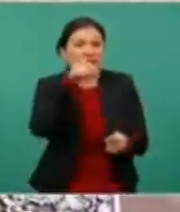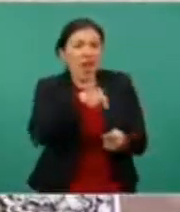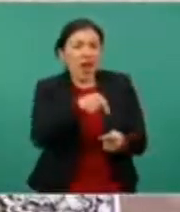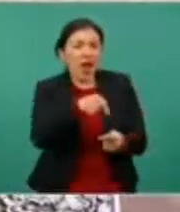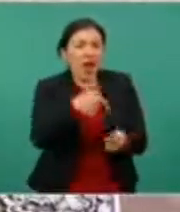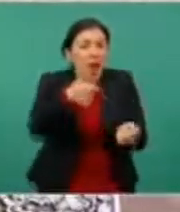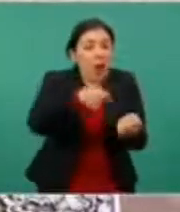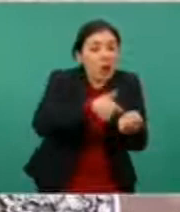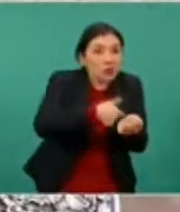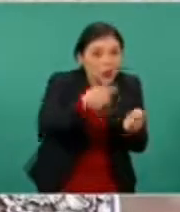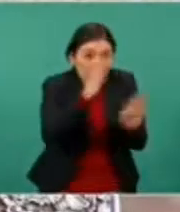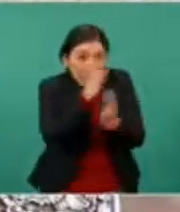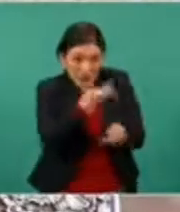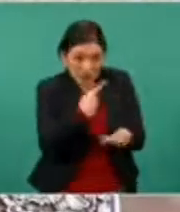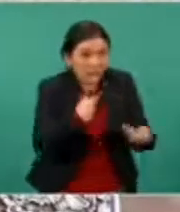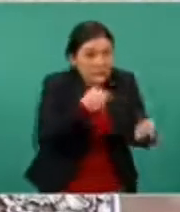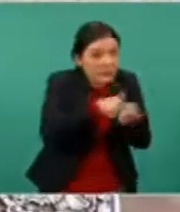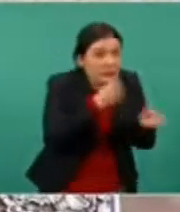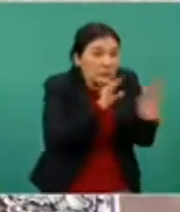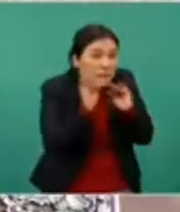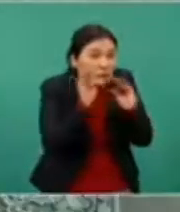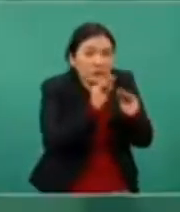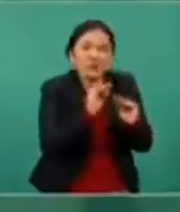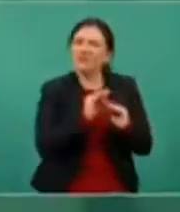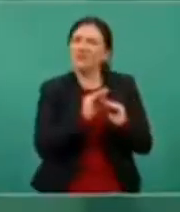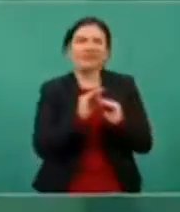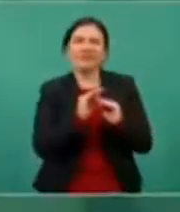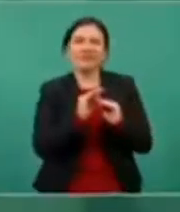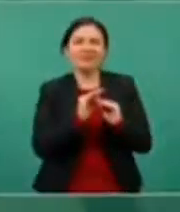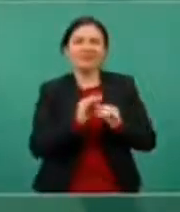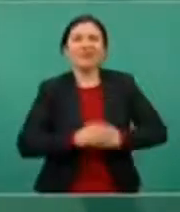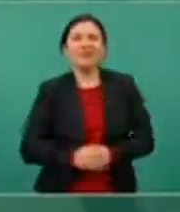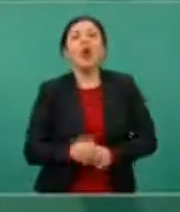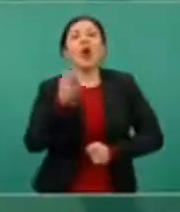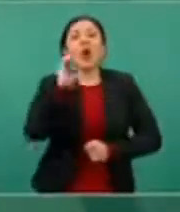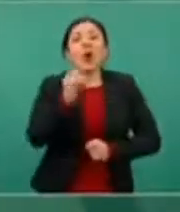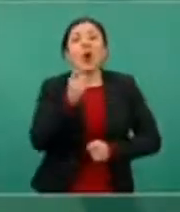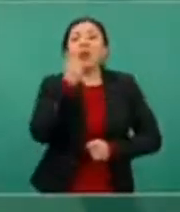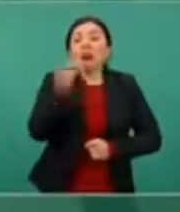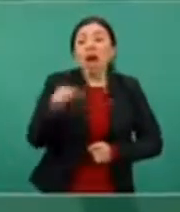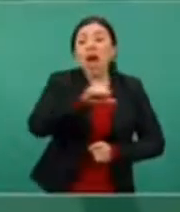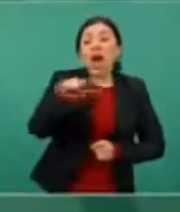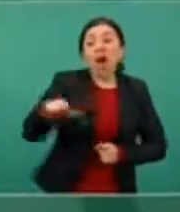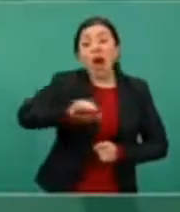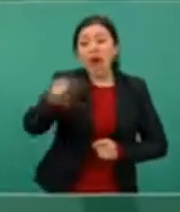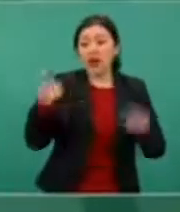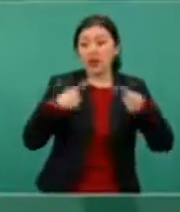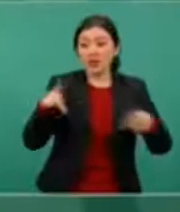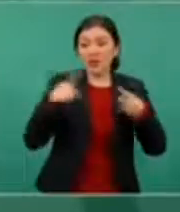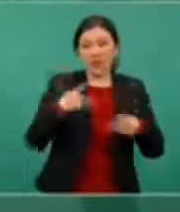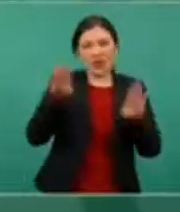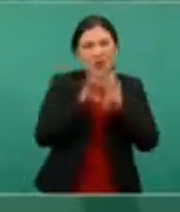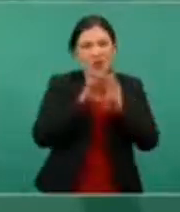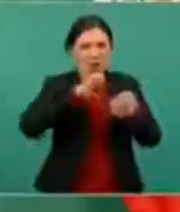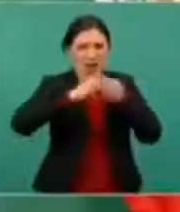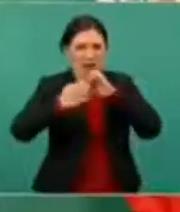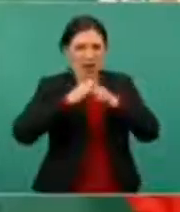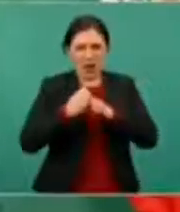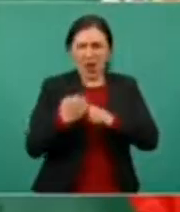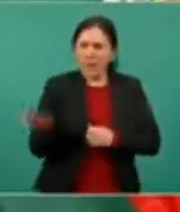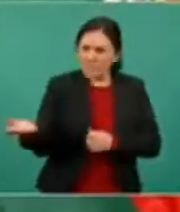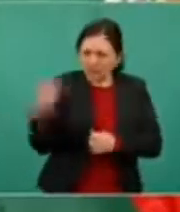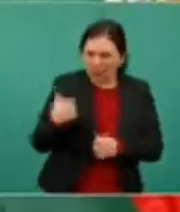lo oscurito. Que le decían a los líderes opositorios. Vamos a